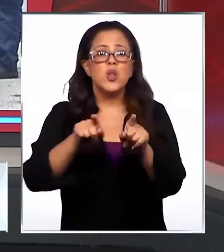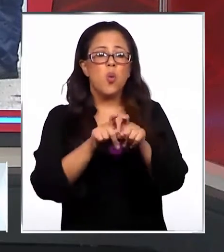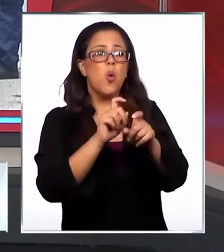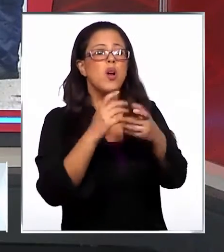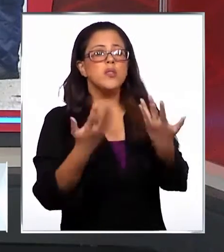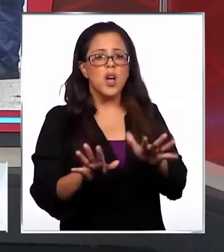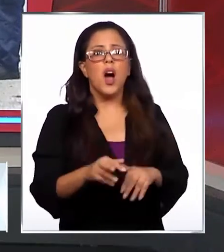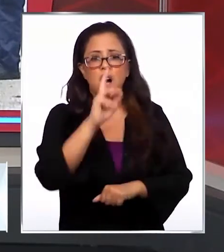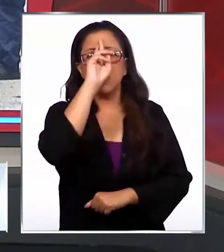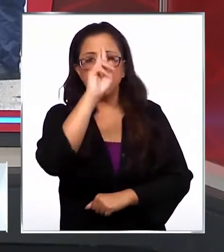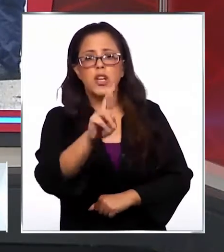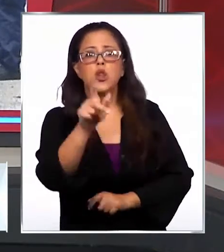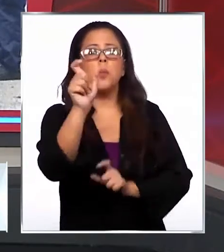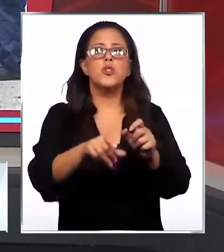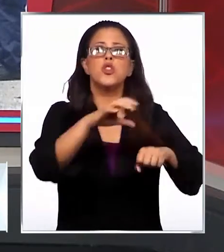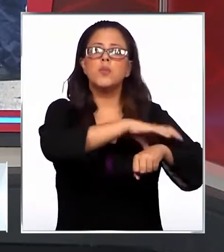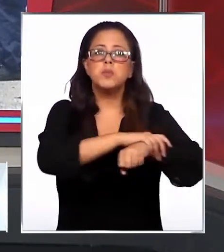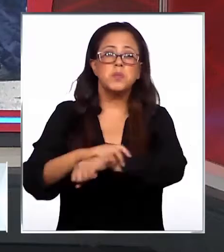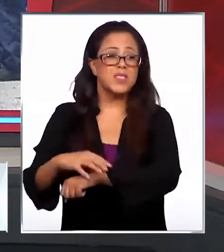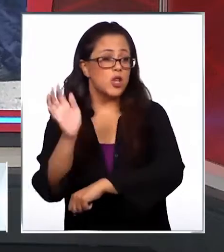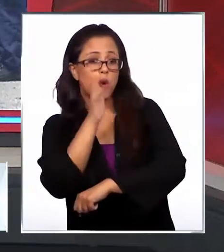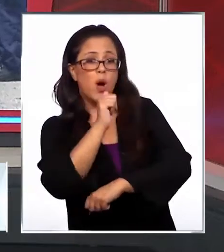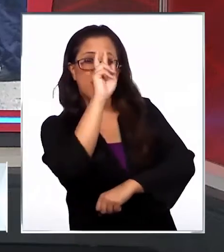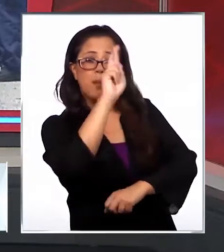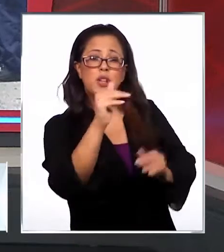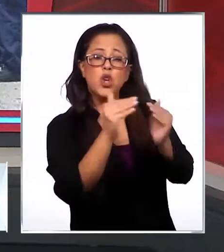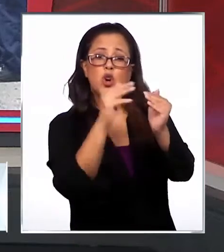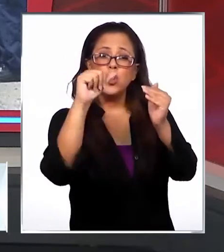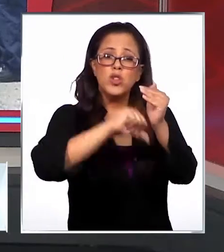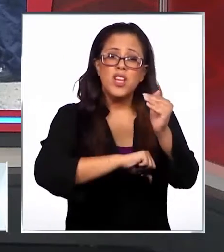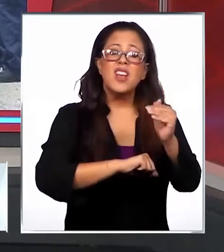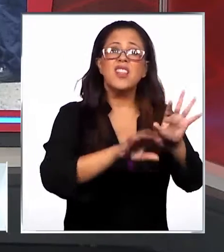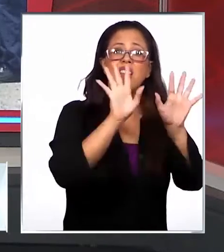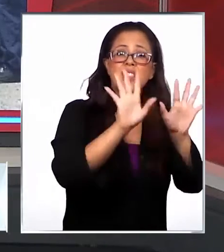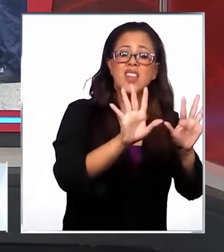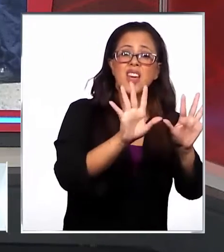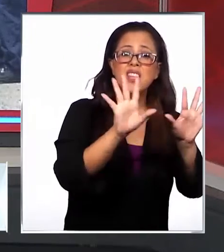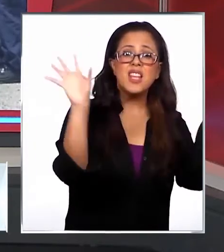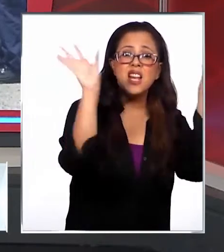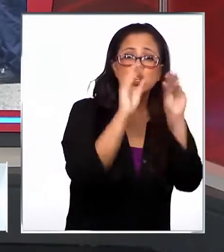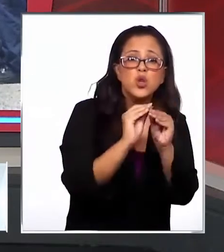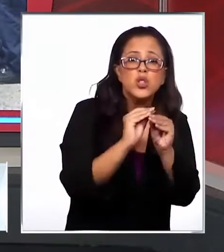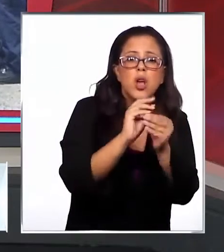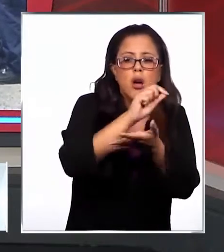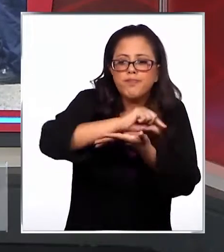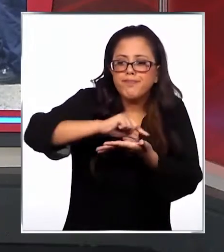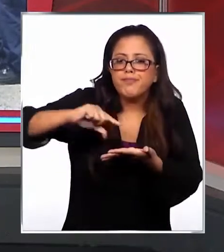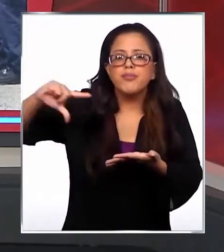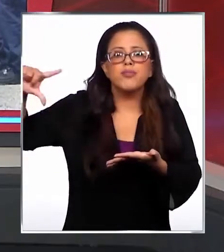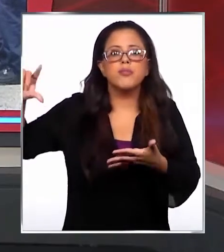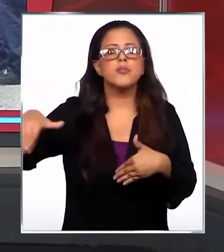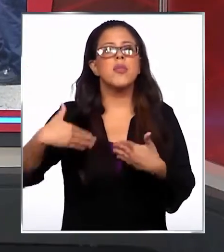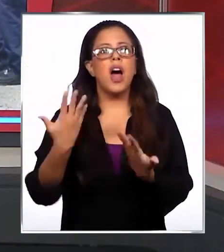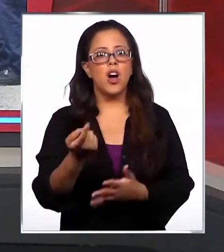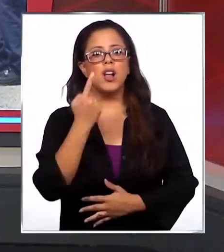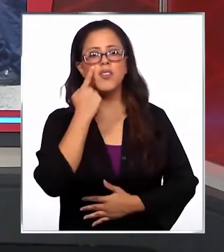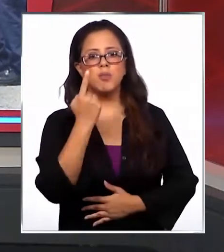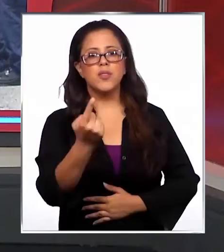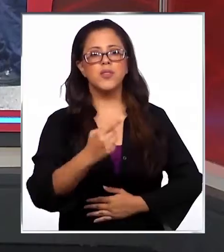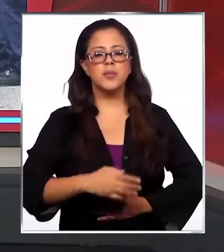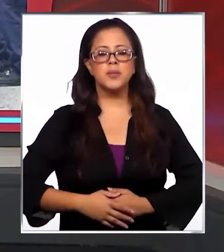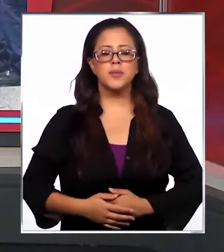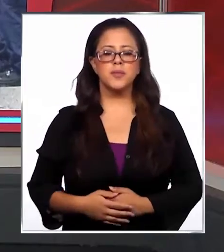acatado la medida, los detenidos, por no respetar el toque de queda que rige desde las 10 de la noche, han aumentado. Canal 2